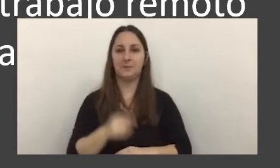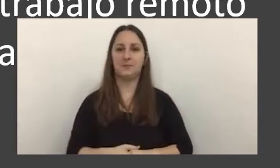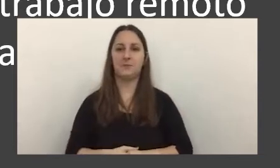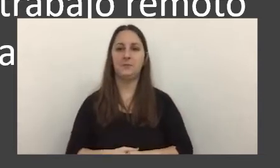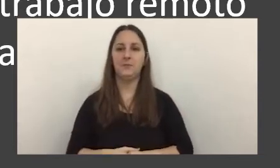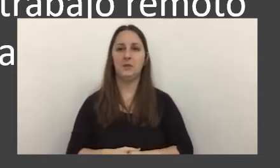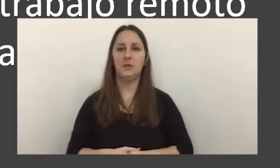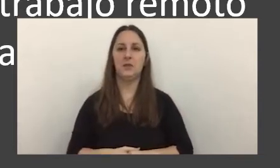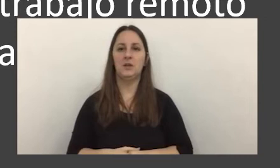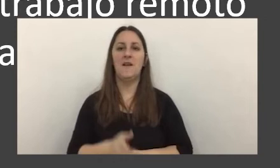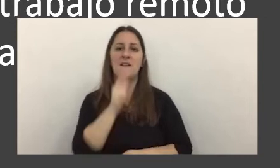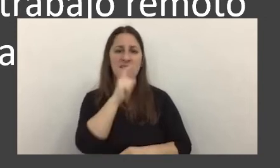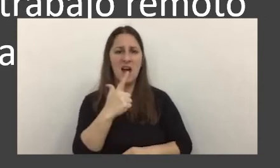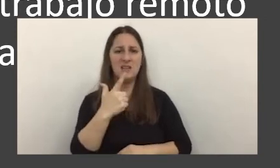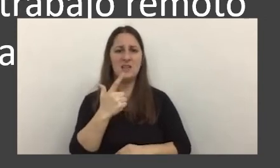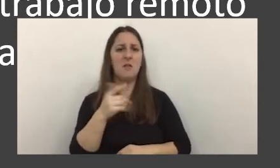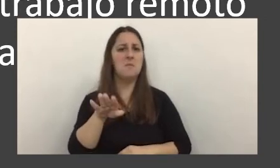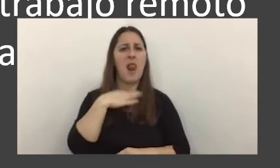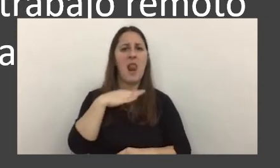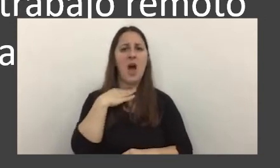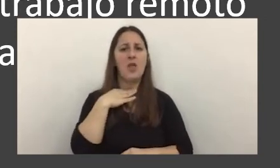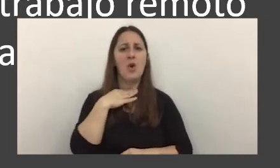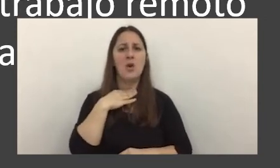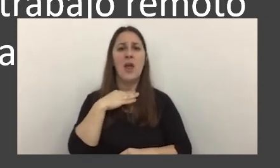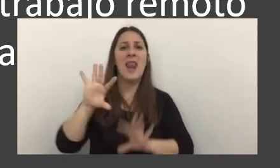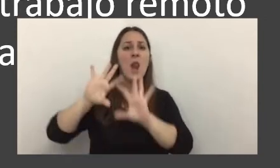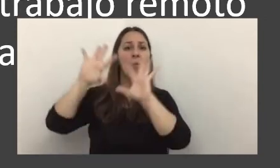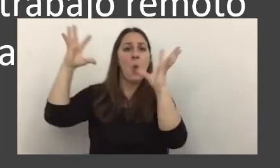somos susceptibles de ser atacados por cualquier persona en el planeta